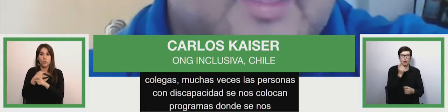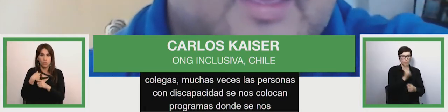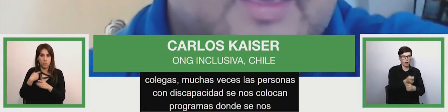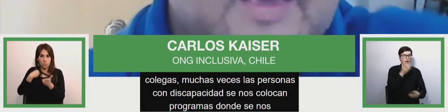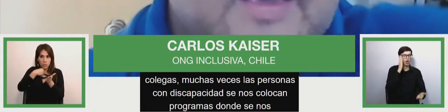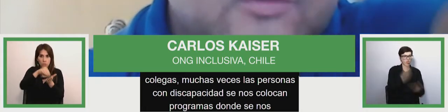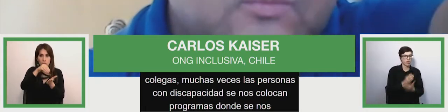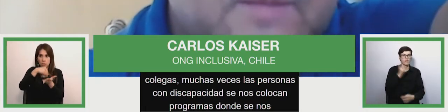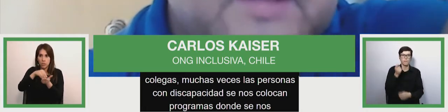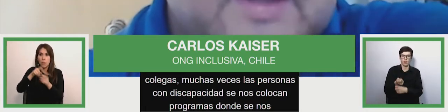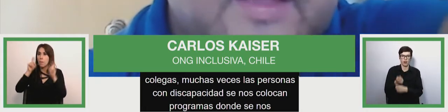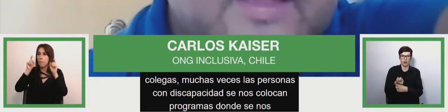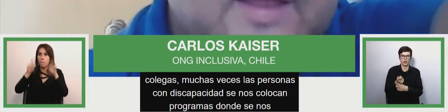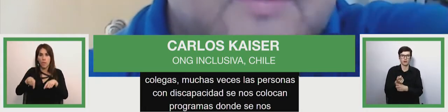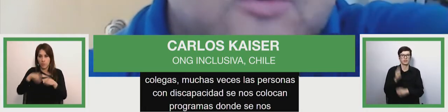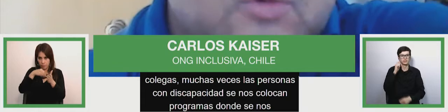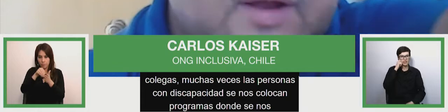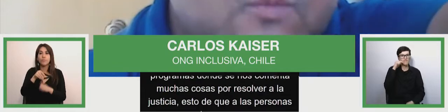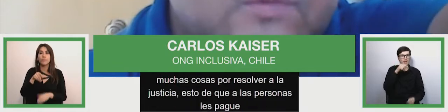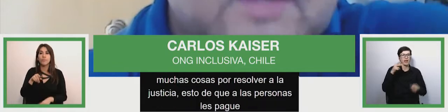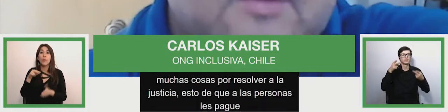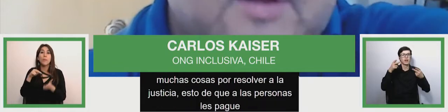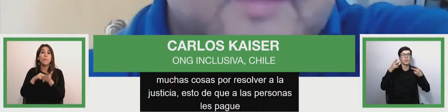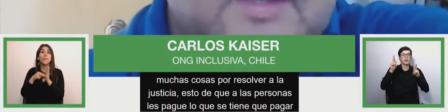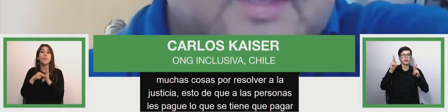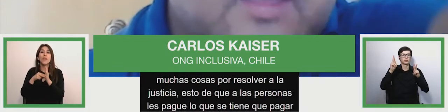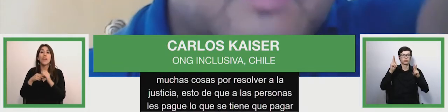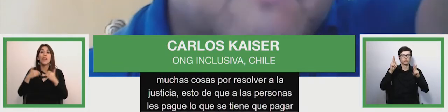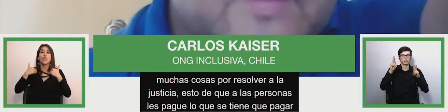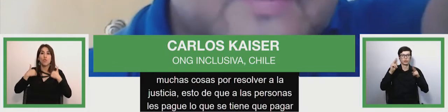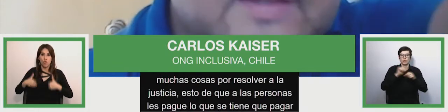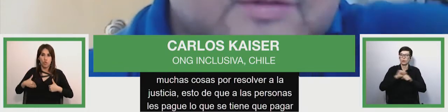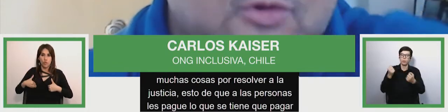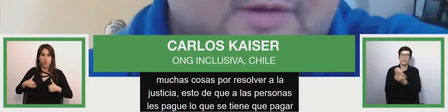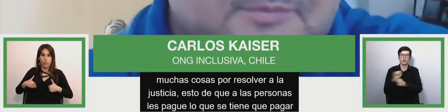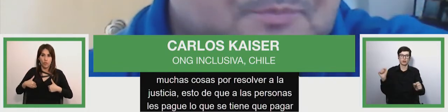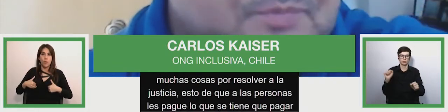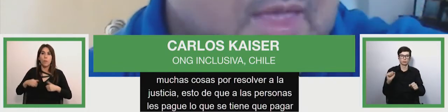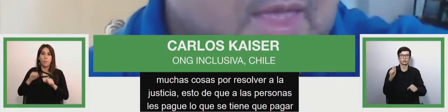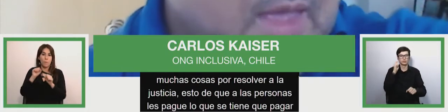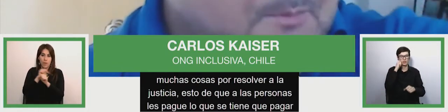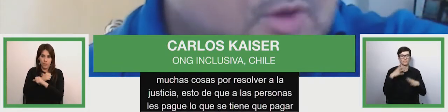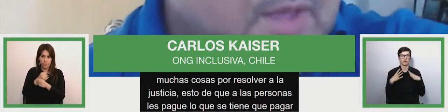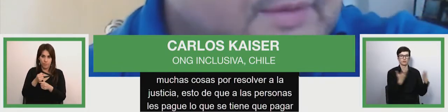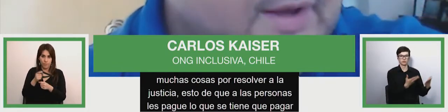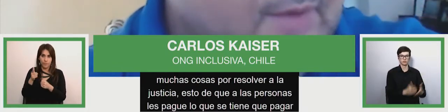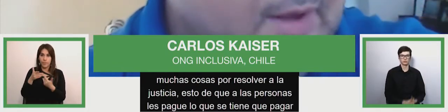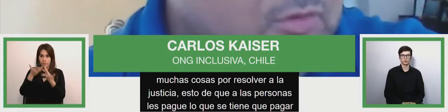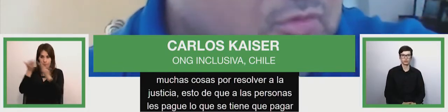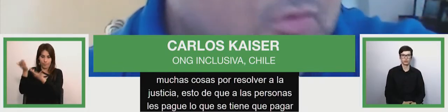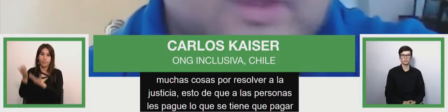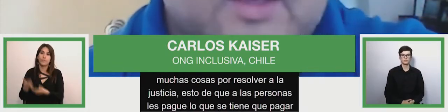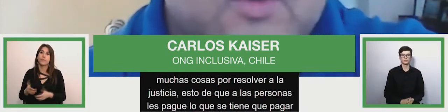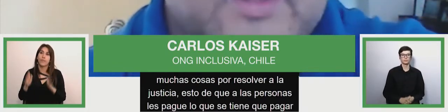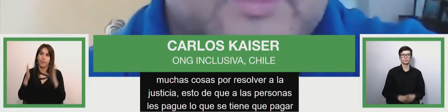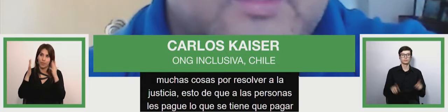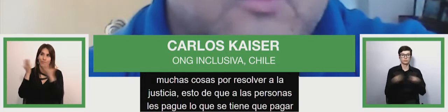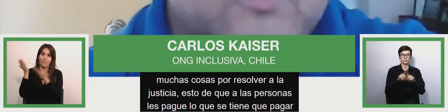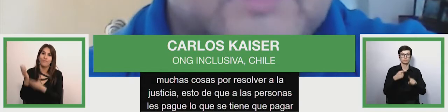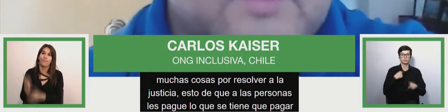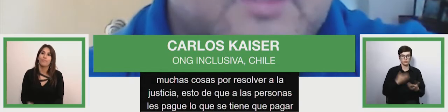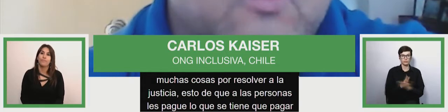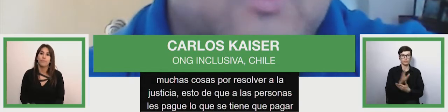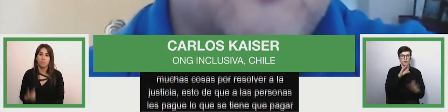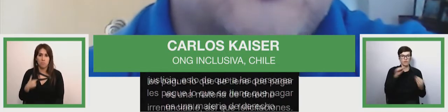es una materia de derecho irrenunciable así que felicitaciones voy a partir hablando de ONG